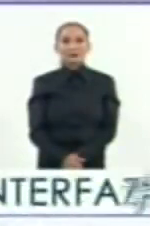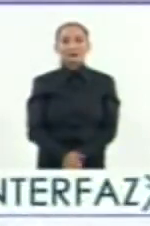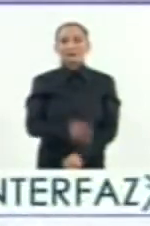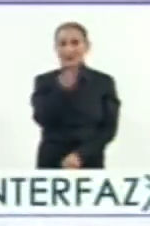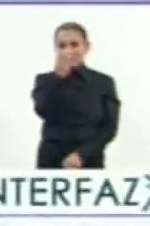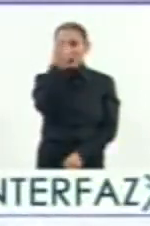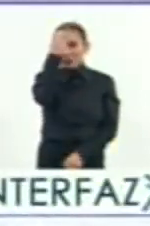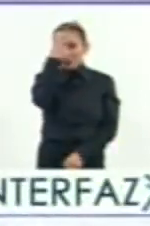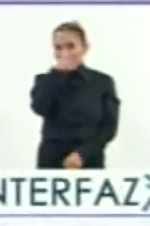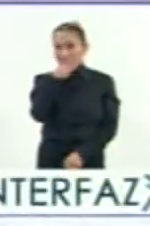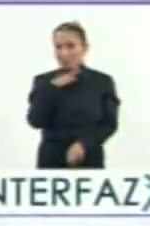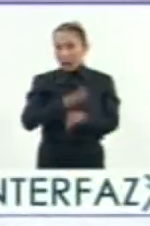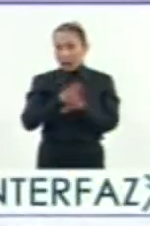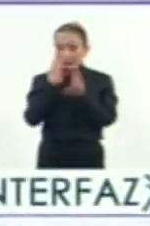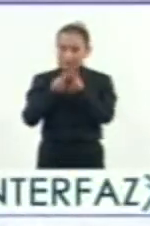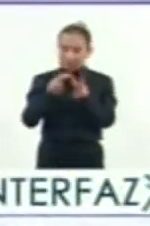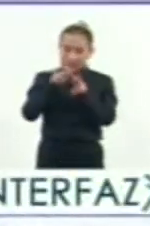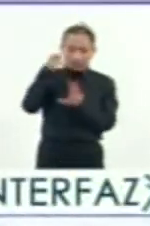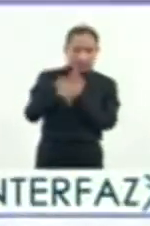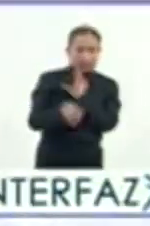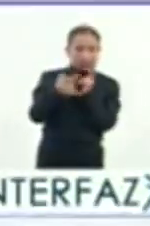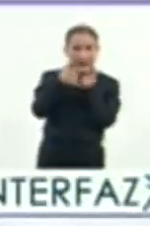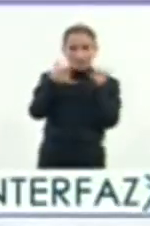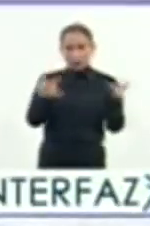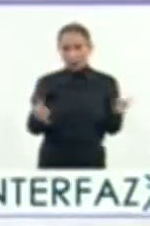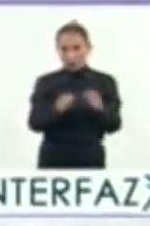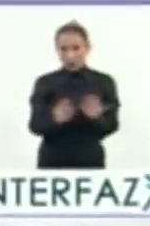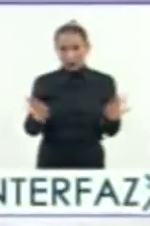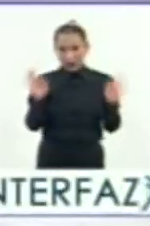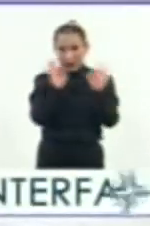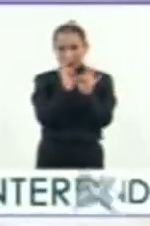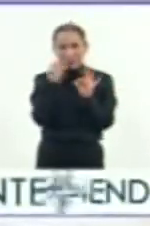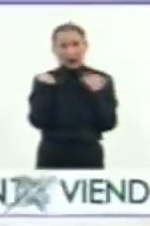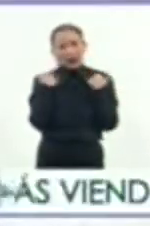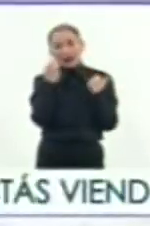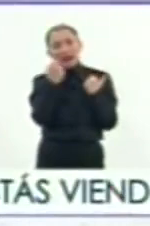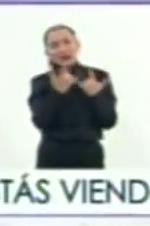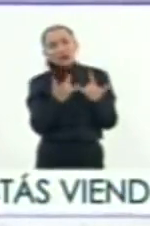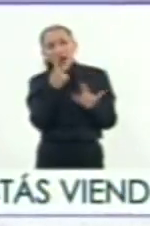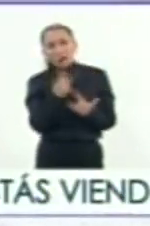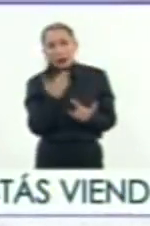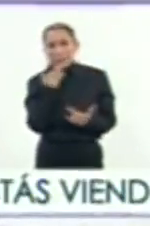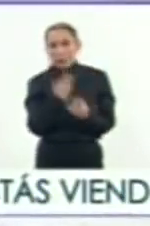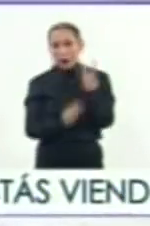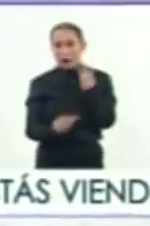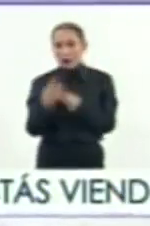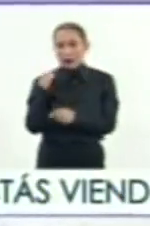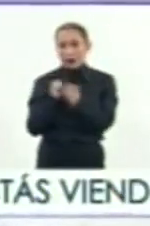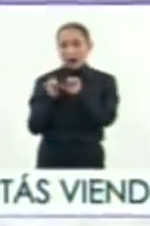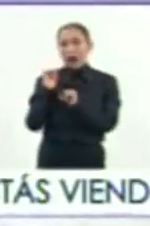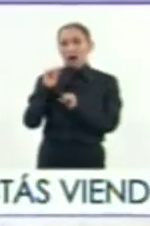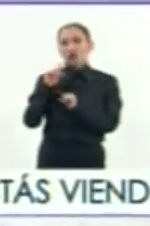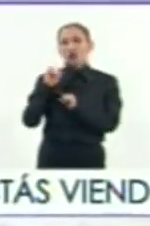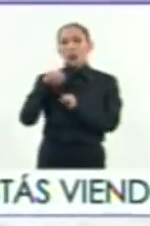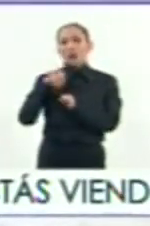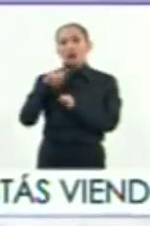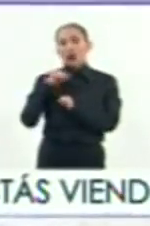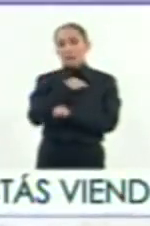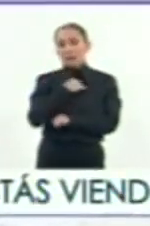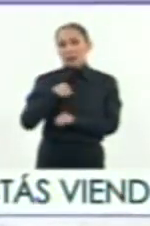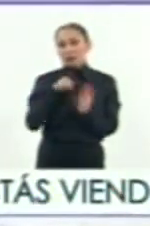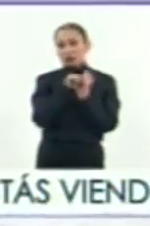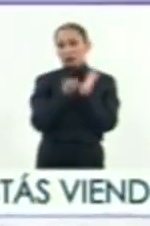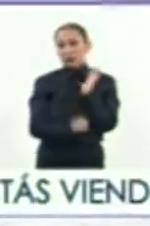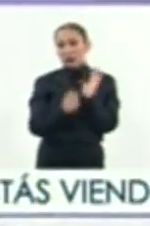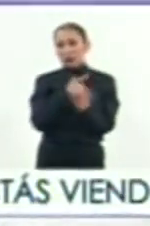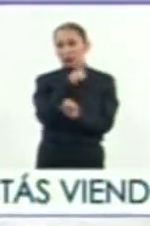Precisamente para seguir realizando este importante hecho histórico, fundamental para entender la historia de nuestro país, damos la bienvenida al arqueólogo Arturo Montero, miembro del Sistema